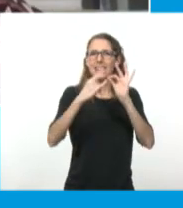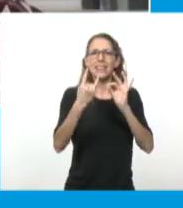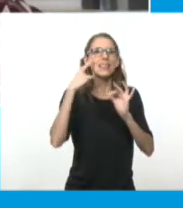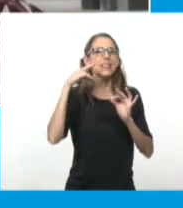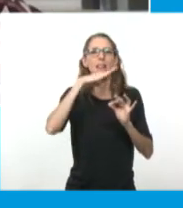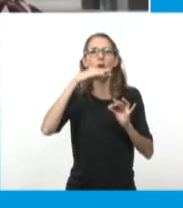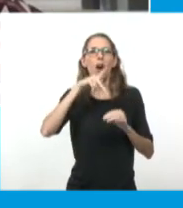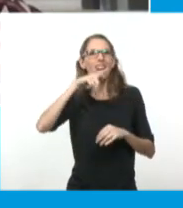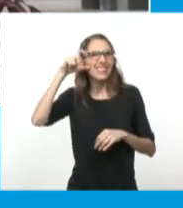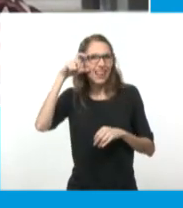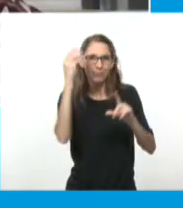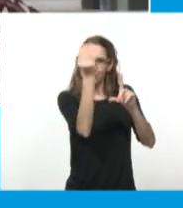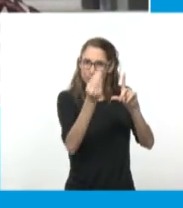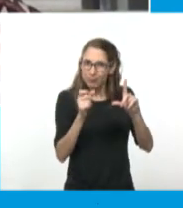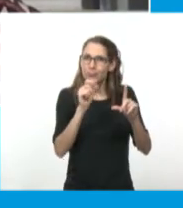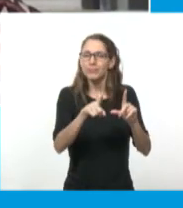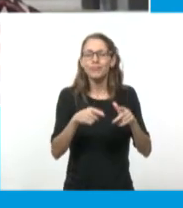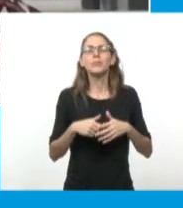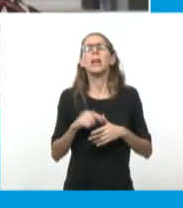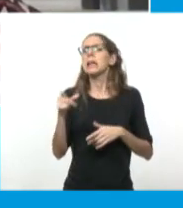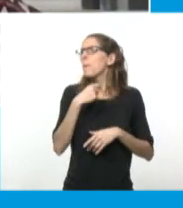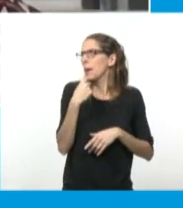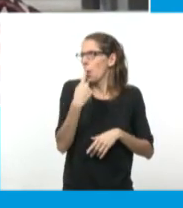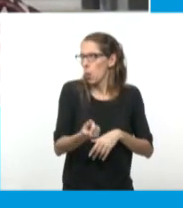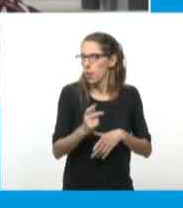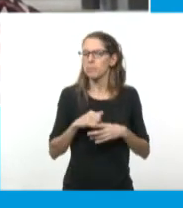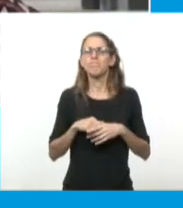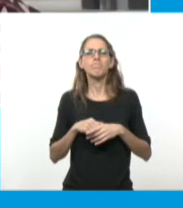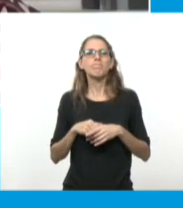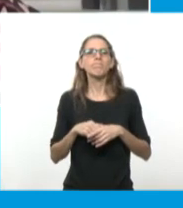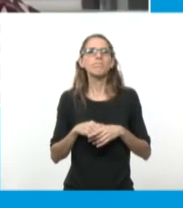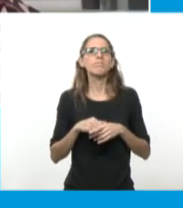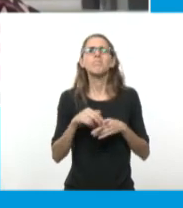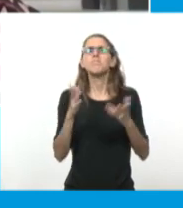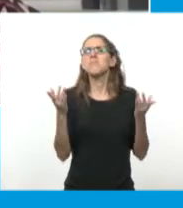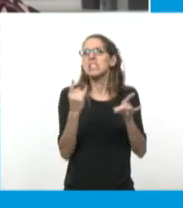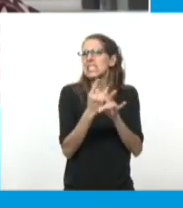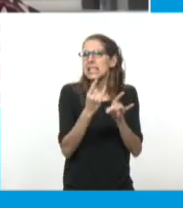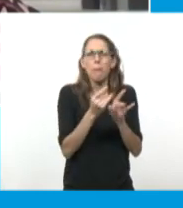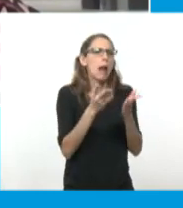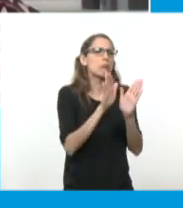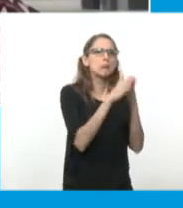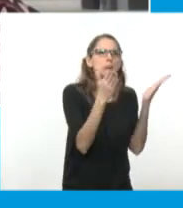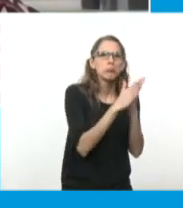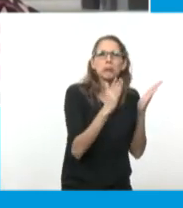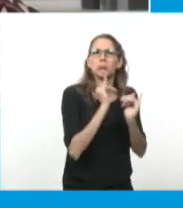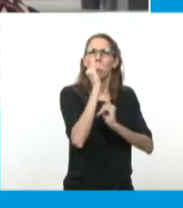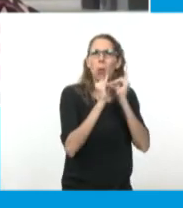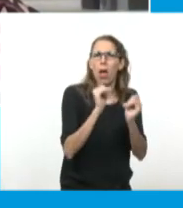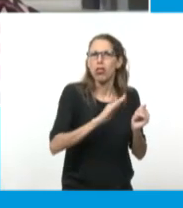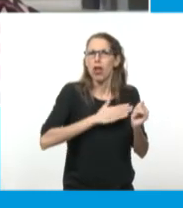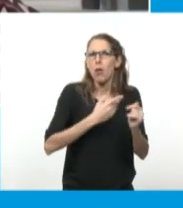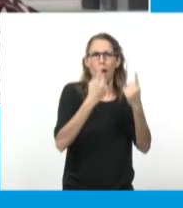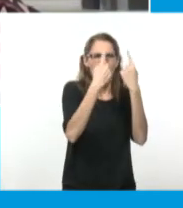Te quiero hacer una pregunta como, o sea, ¿toda obra literaria es traducible a la historieta?